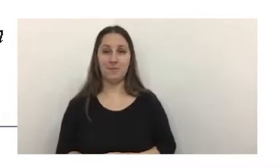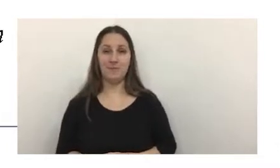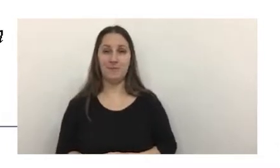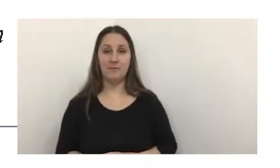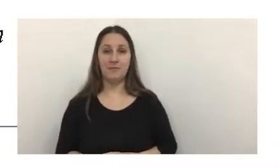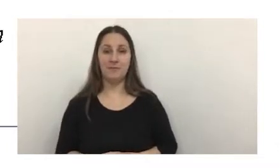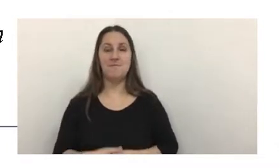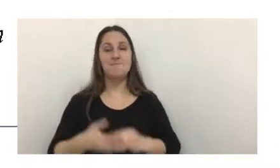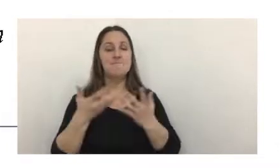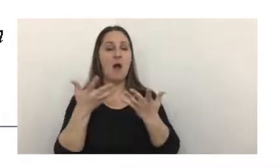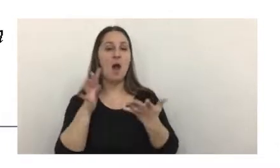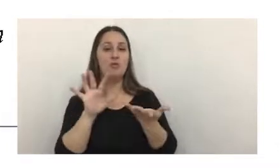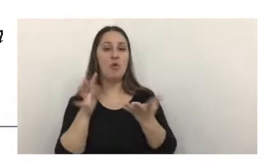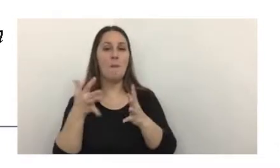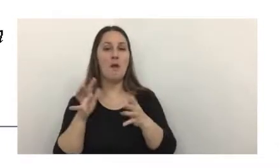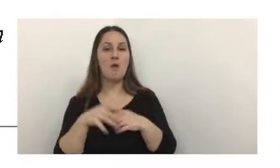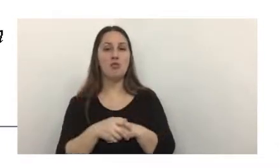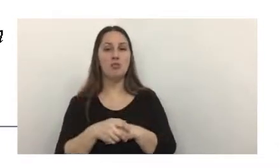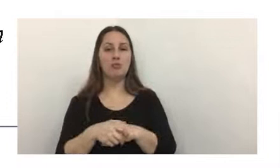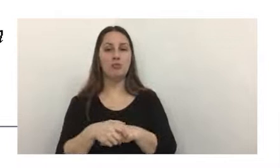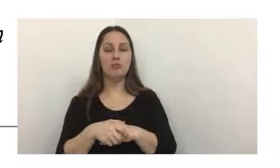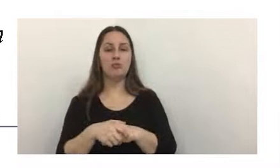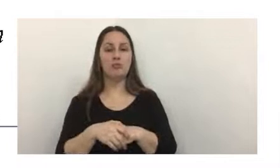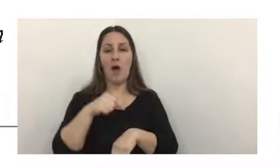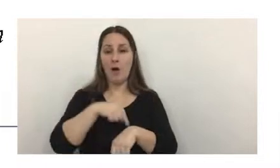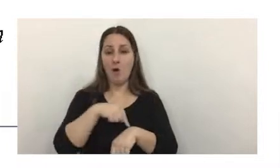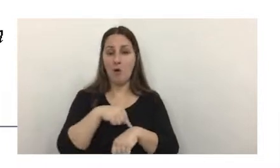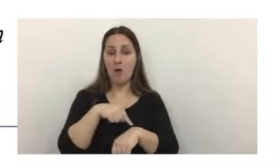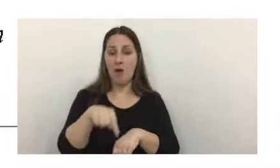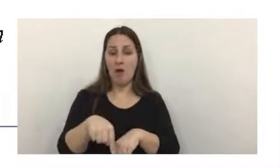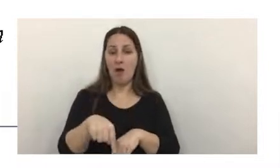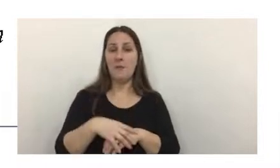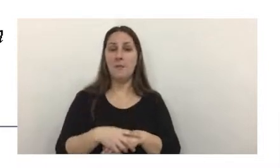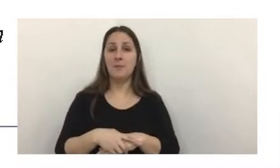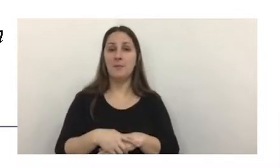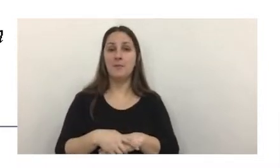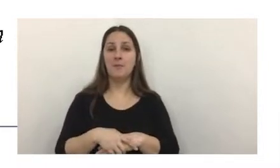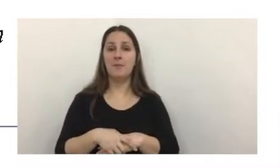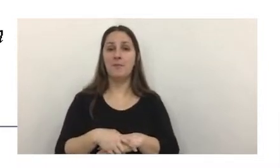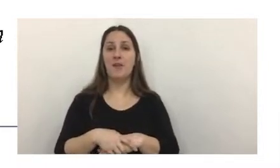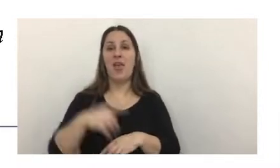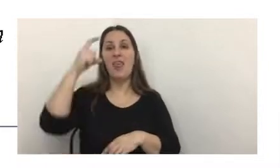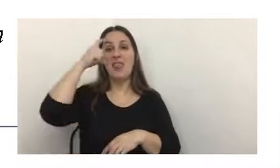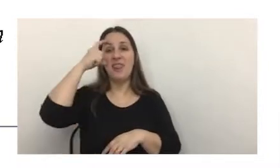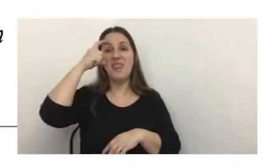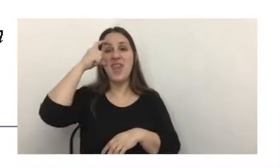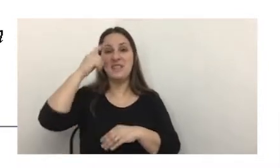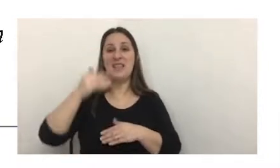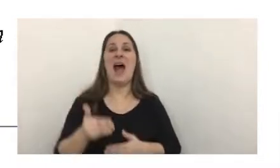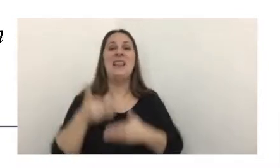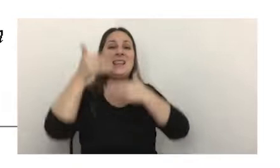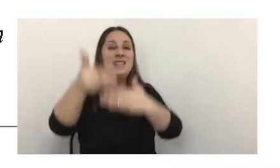estamos hablando en esta oportunidad, 10 anticipos mensuales,